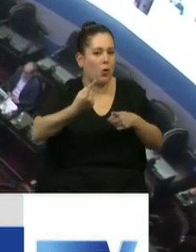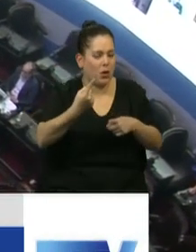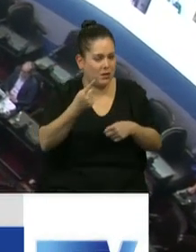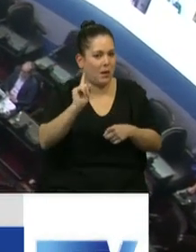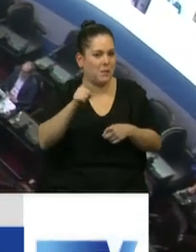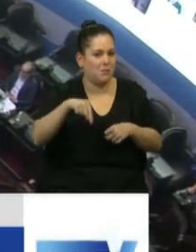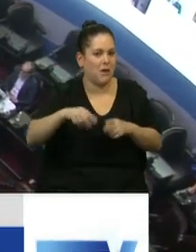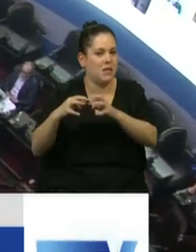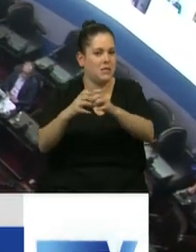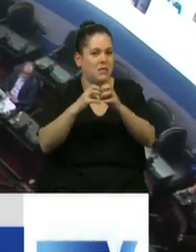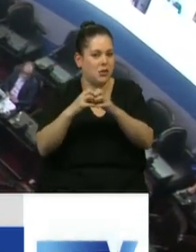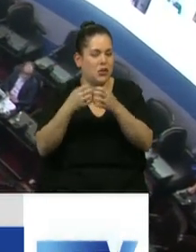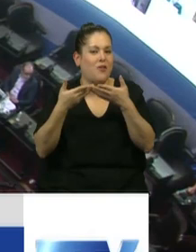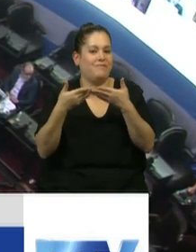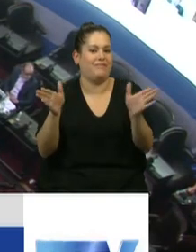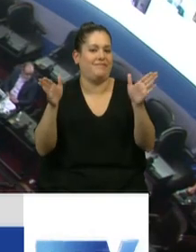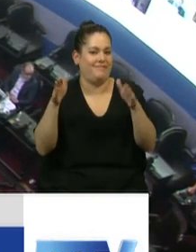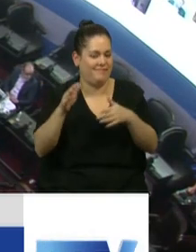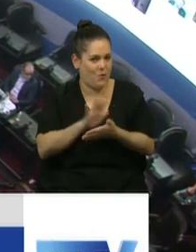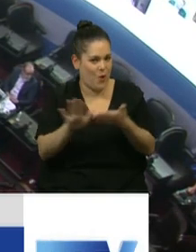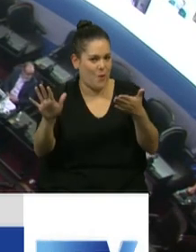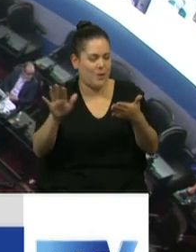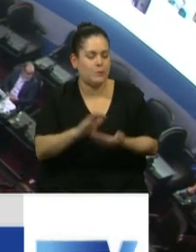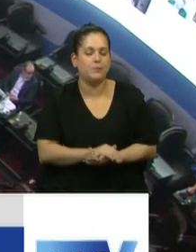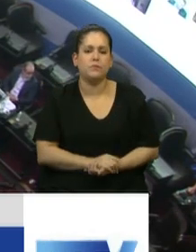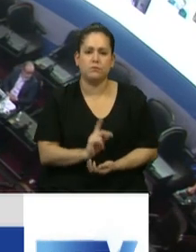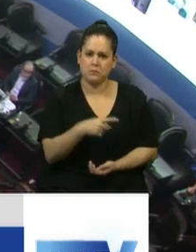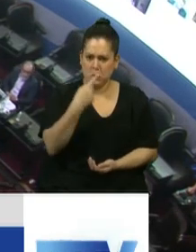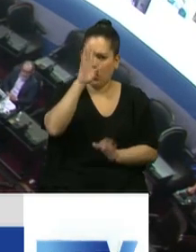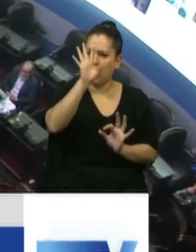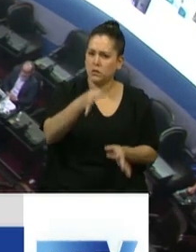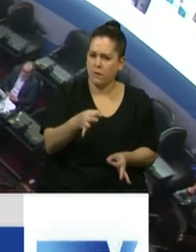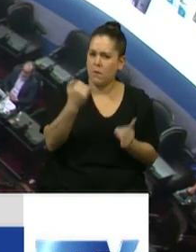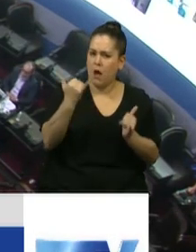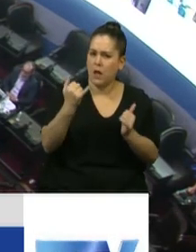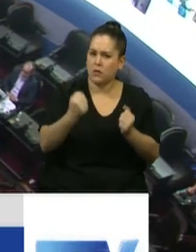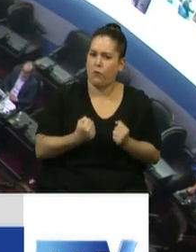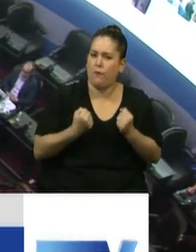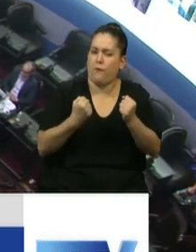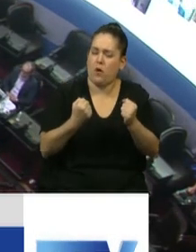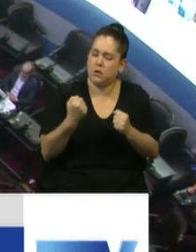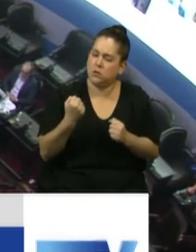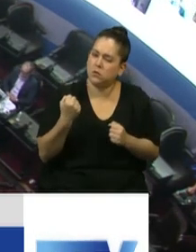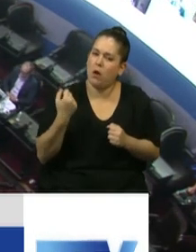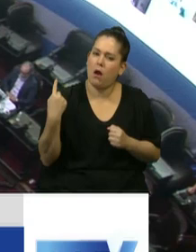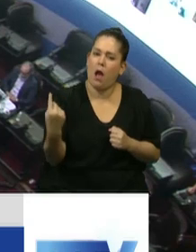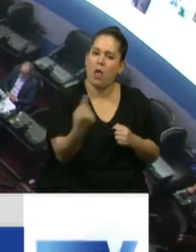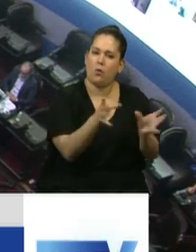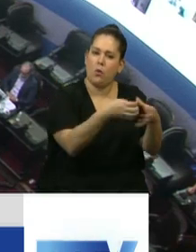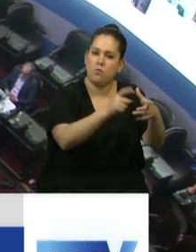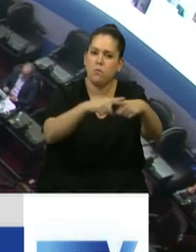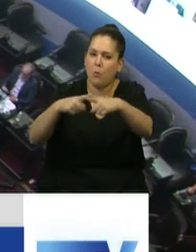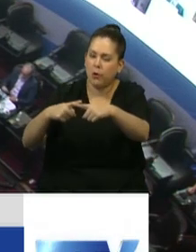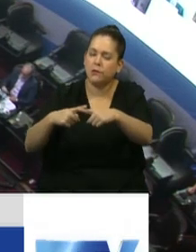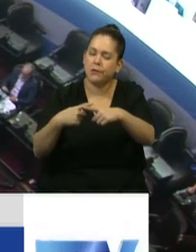sesiones que hoy inauguramos. Todos sabemos el esfuerzo que hemos hecho las distintas fuerzas políticas para